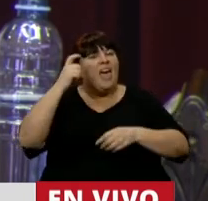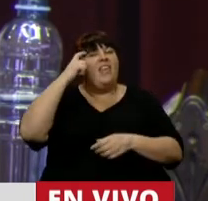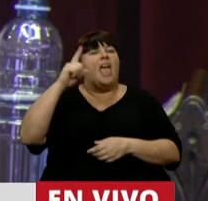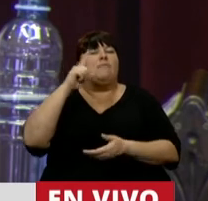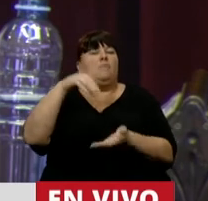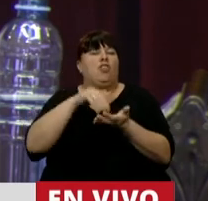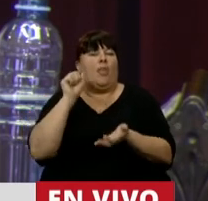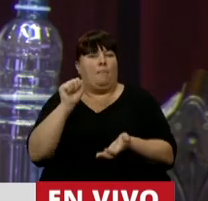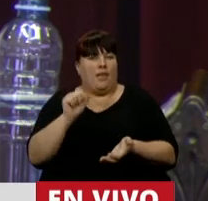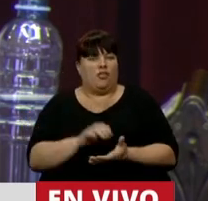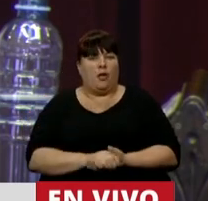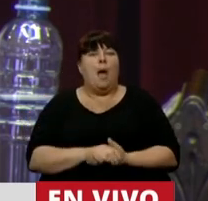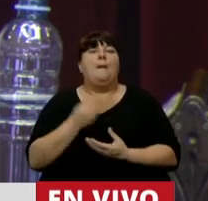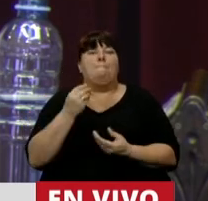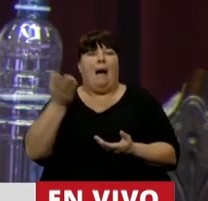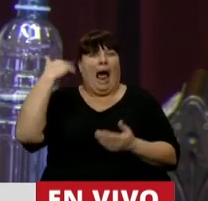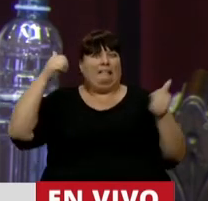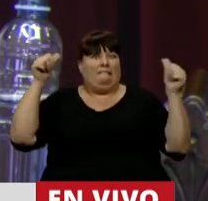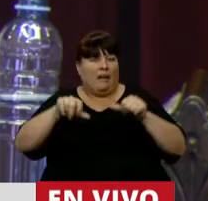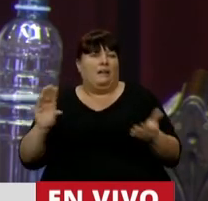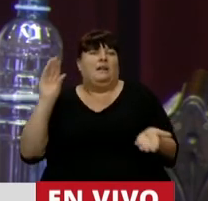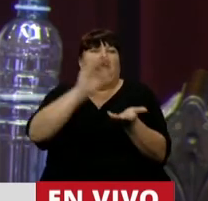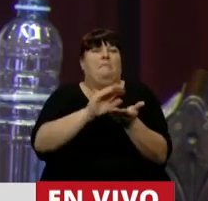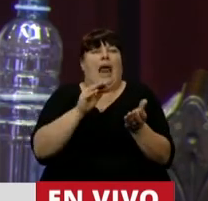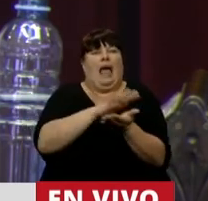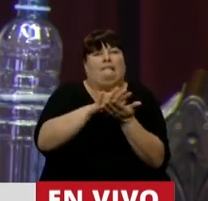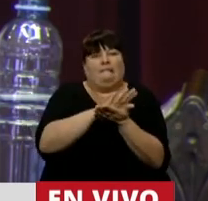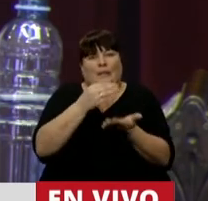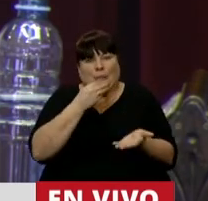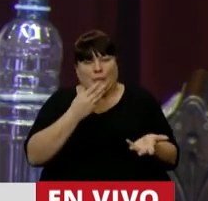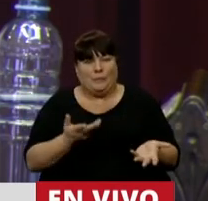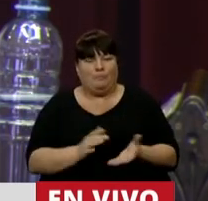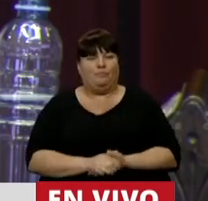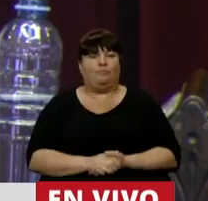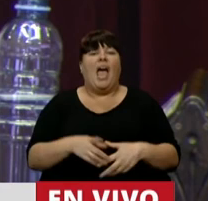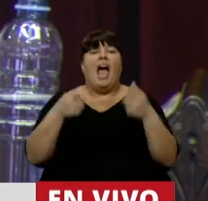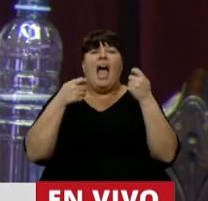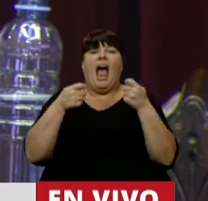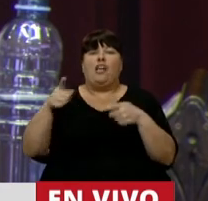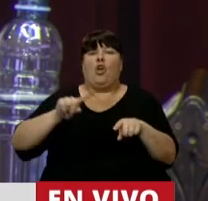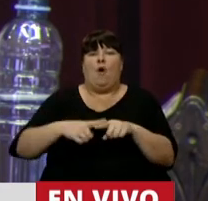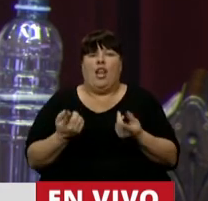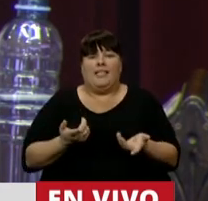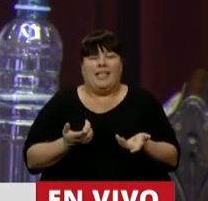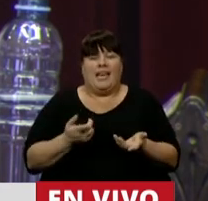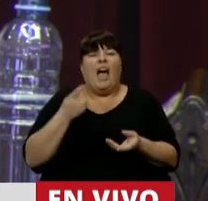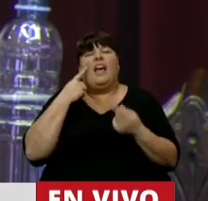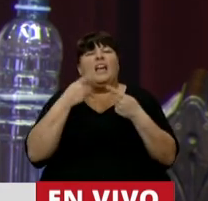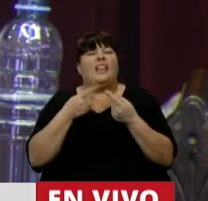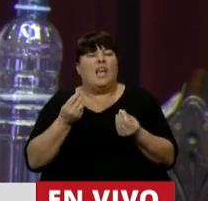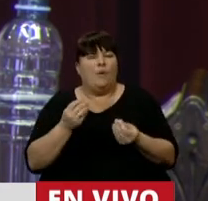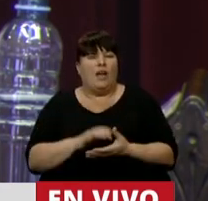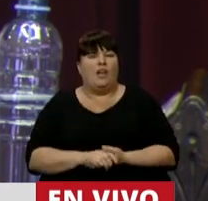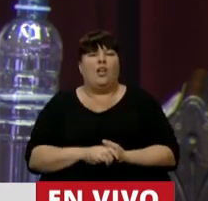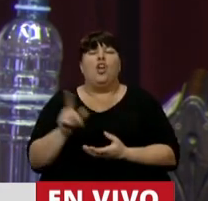10 mil millones de pesos para paliar el déficit de esa empresa, Presidenta, y el gasto de la política que tiene que ver